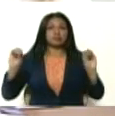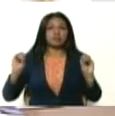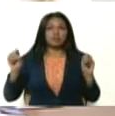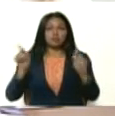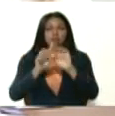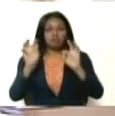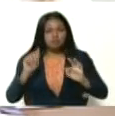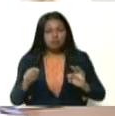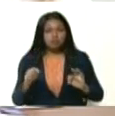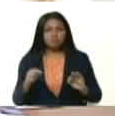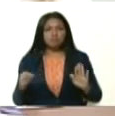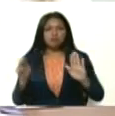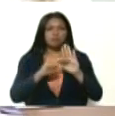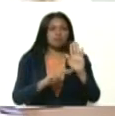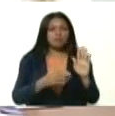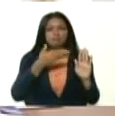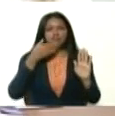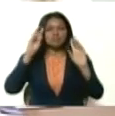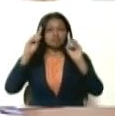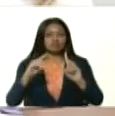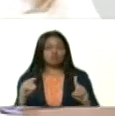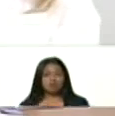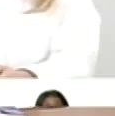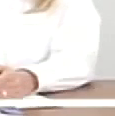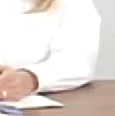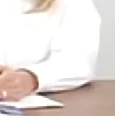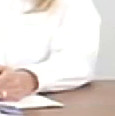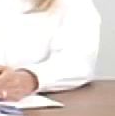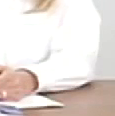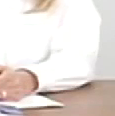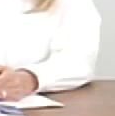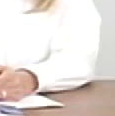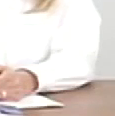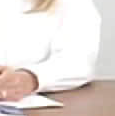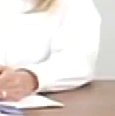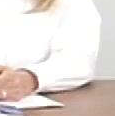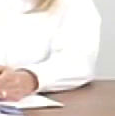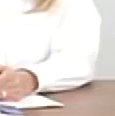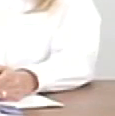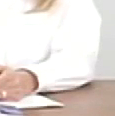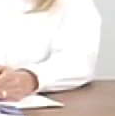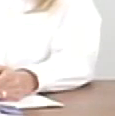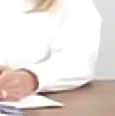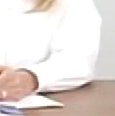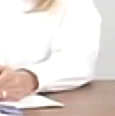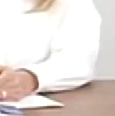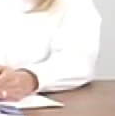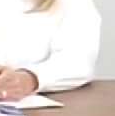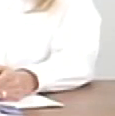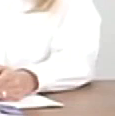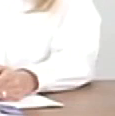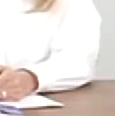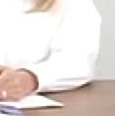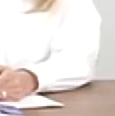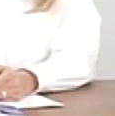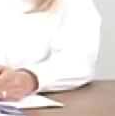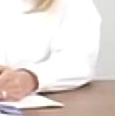para tomar la mejor decisión. Estamos en Semana Santa. Espero que nos hayan mandado tareas en Semana Santa.